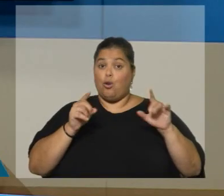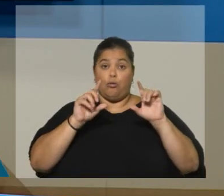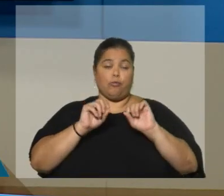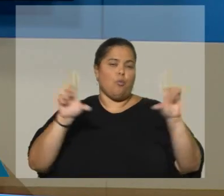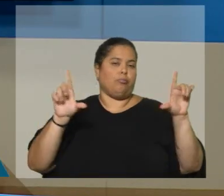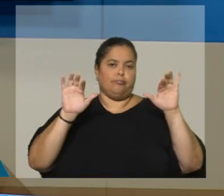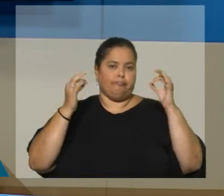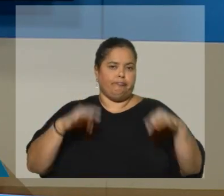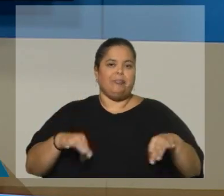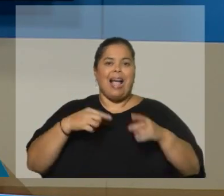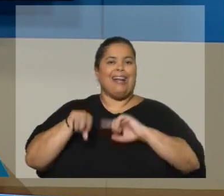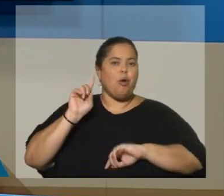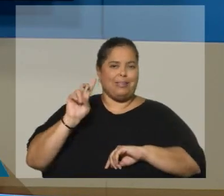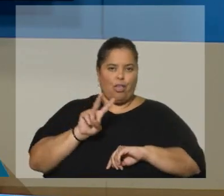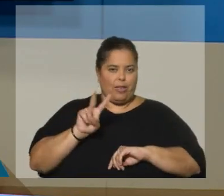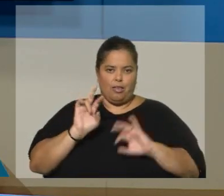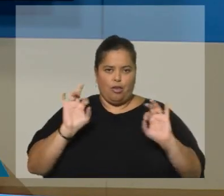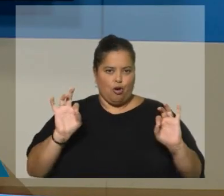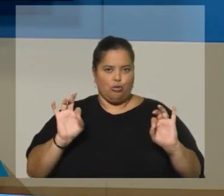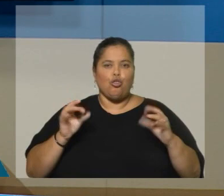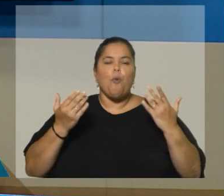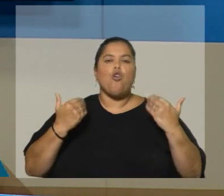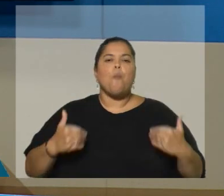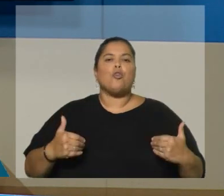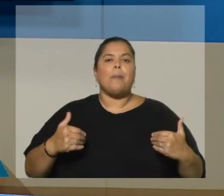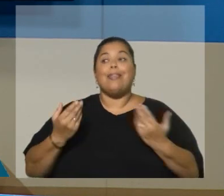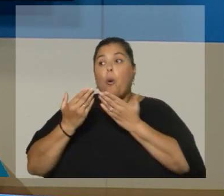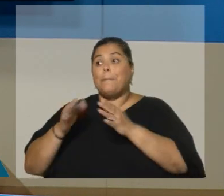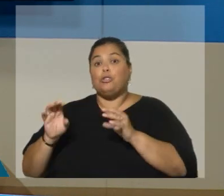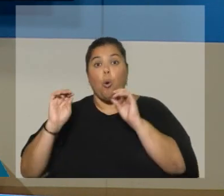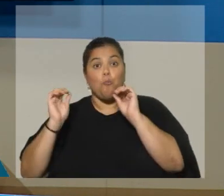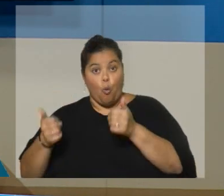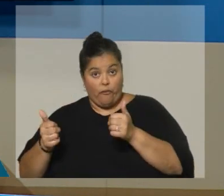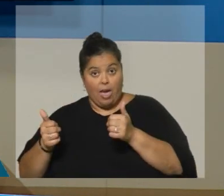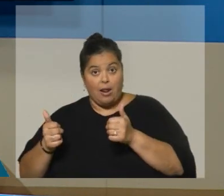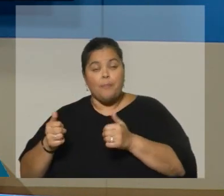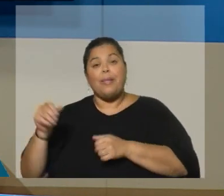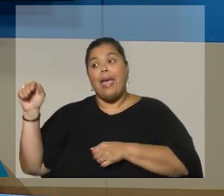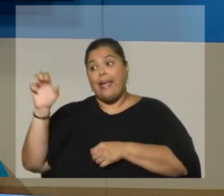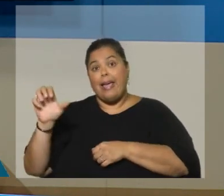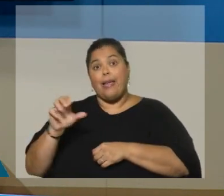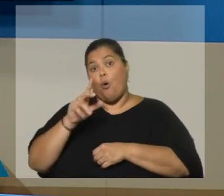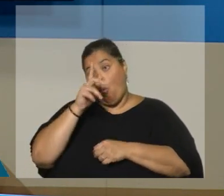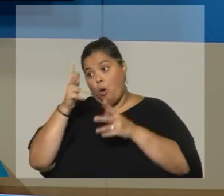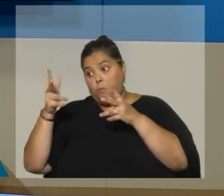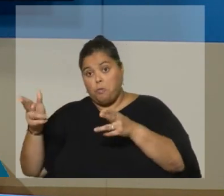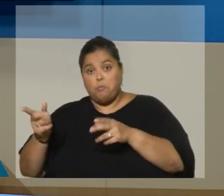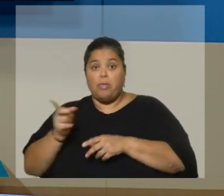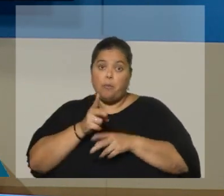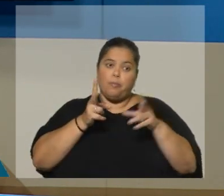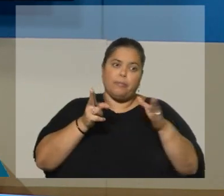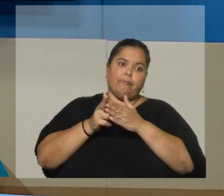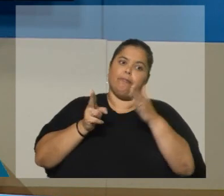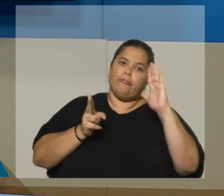un año con ese comportamiento que indicabas vos, leo, de un muy buen arranque, que después se va diluyendo, motores que se apagan, como